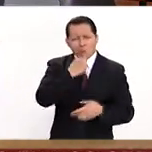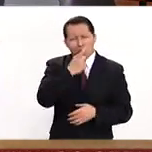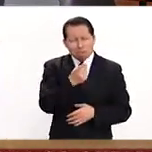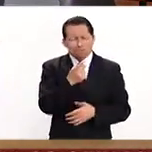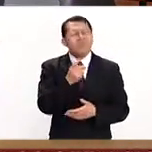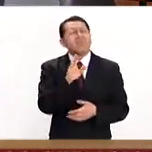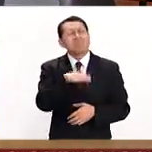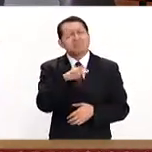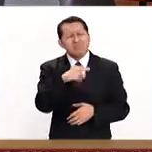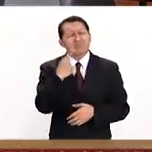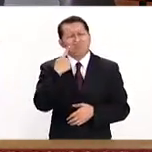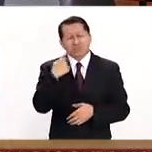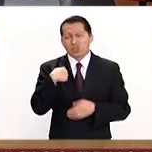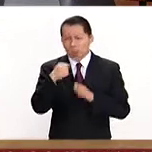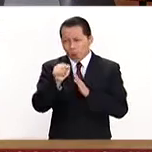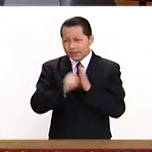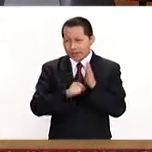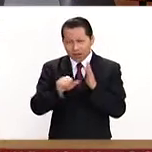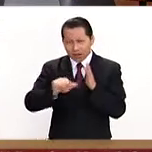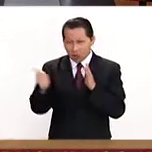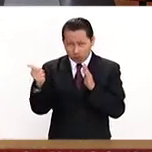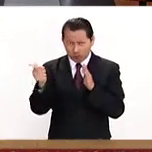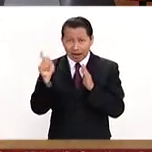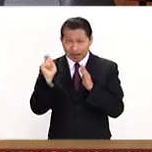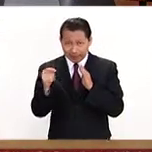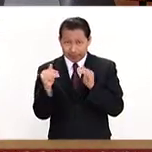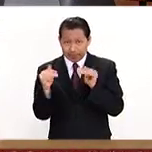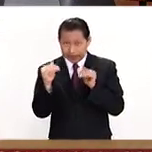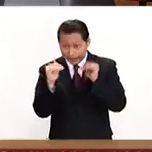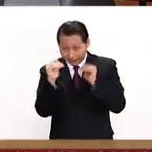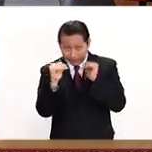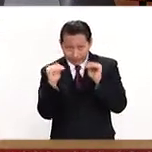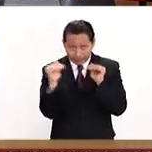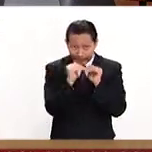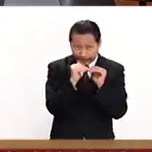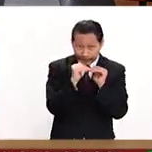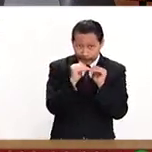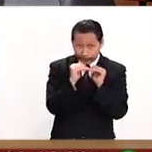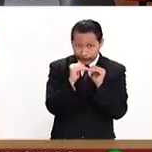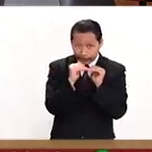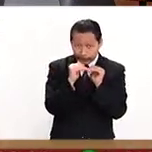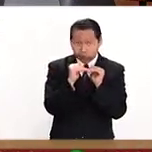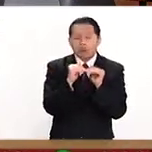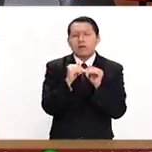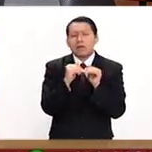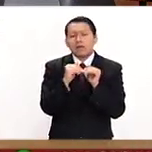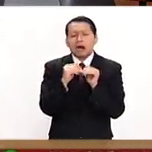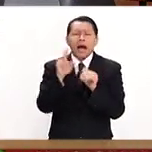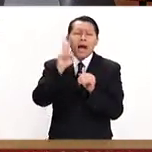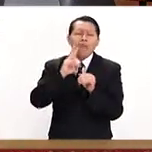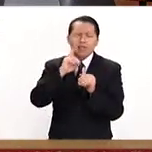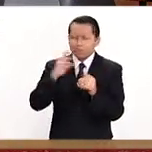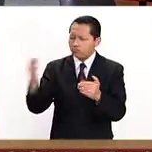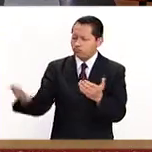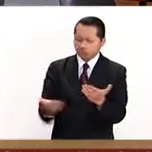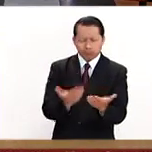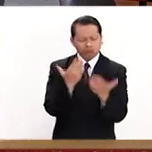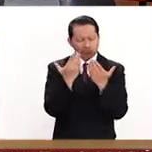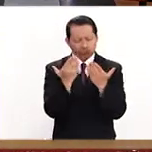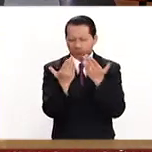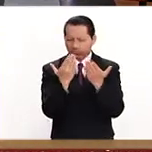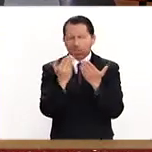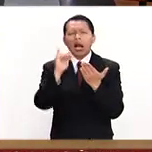yo cursé un semestre en tal servicio, ¿me puedo, me pueden hacer equivalentes mis estudios? revalidar. Se hacen equivalentes sus estudios,